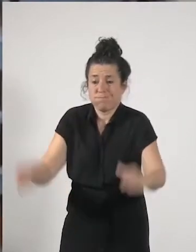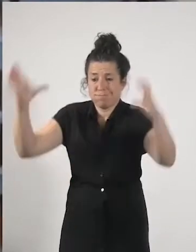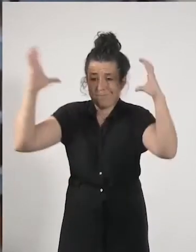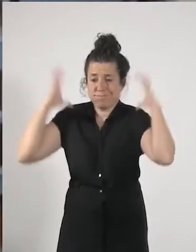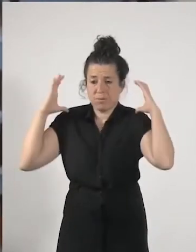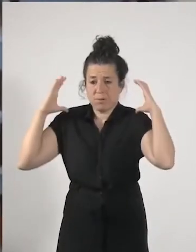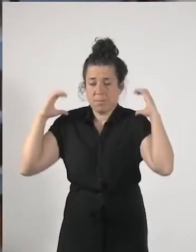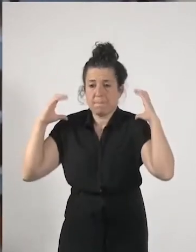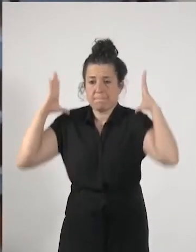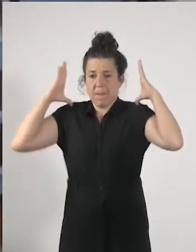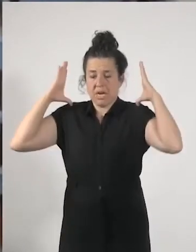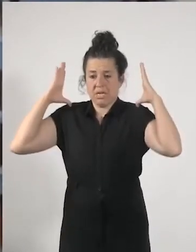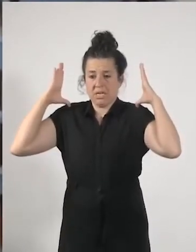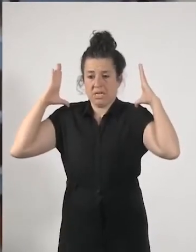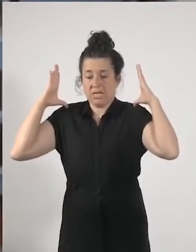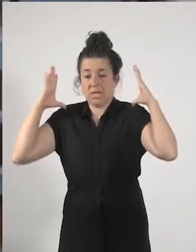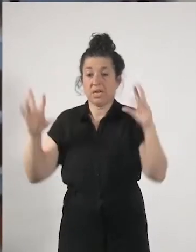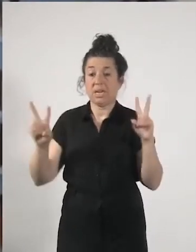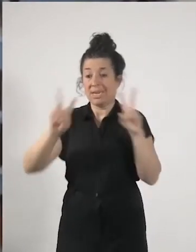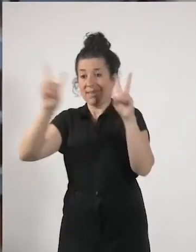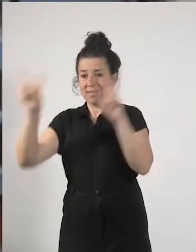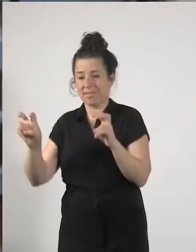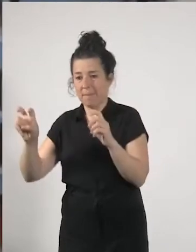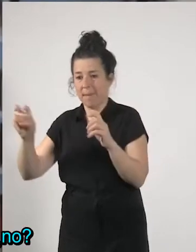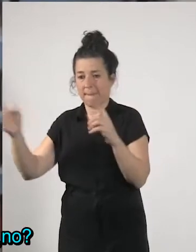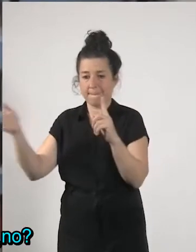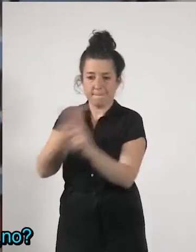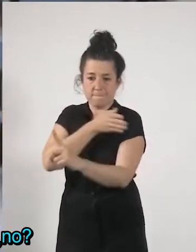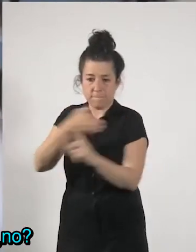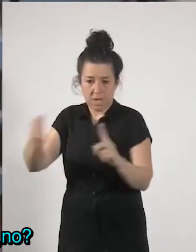todo el tema de la violencia pero que bueno que ya